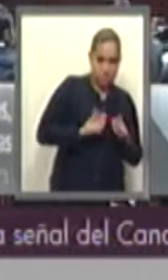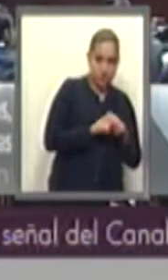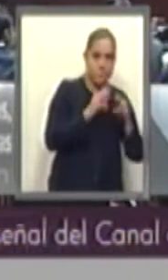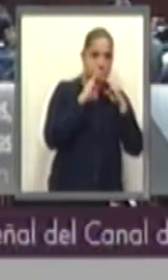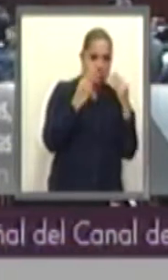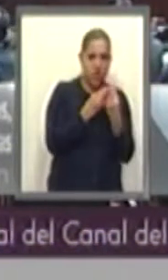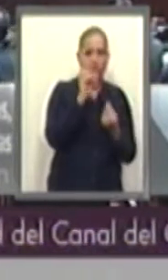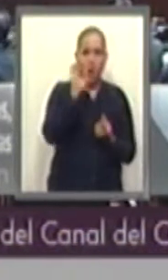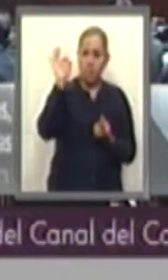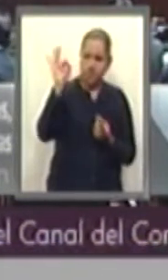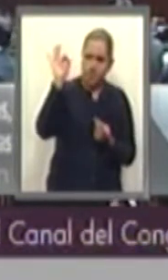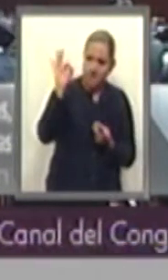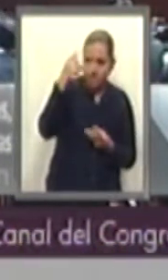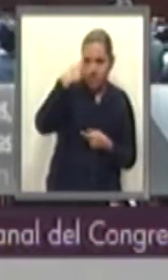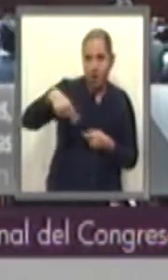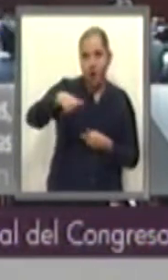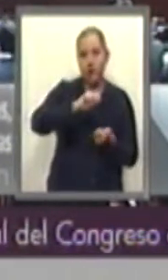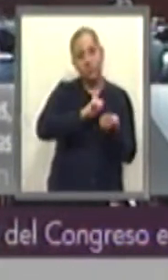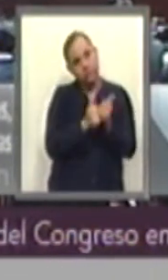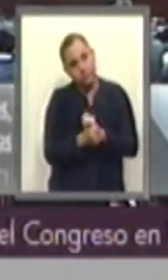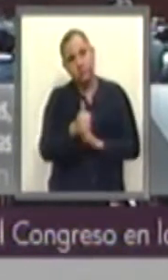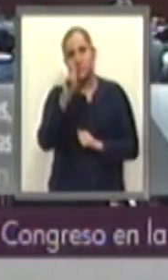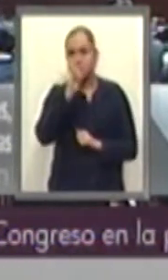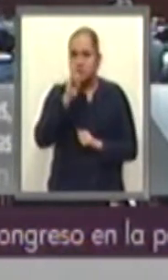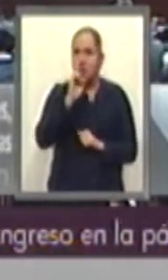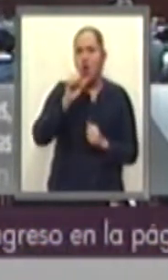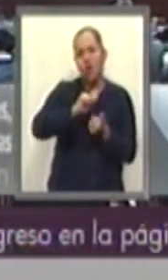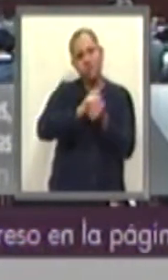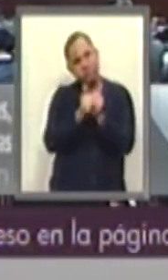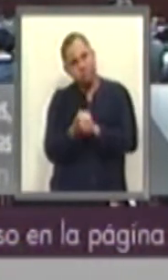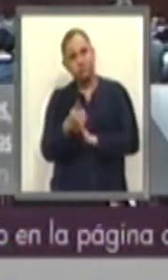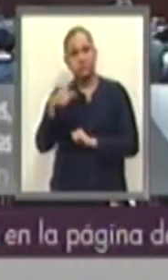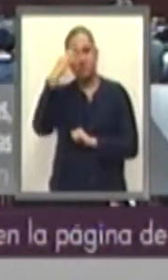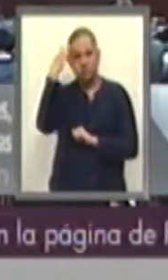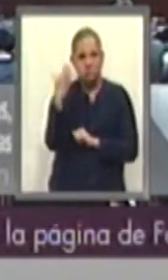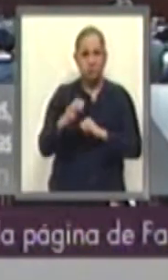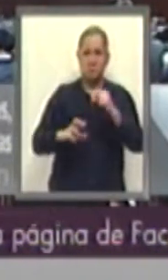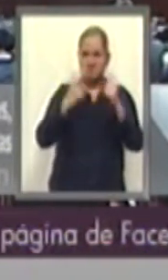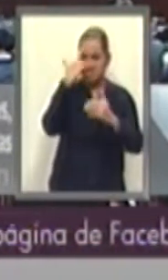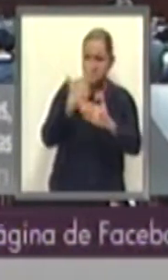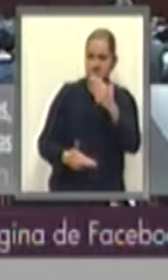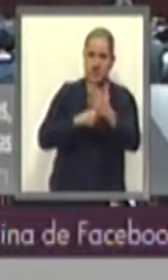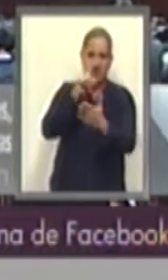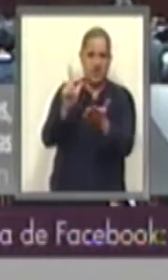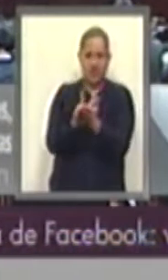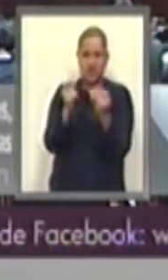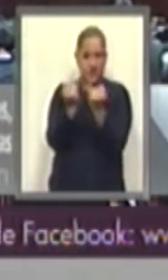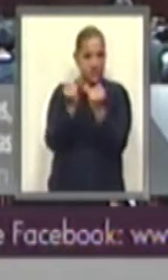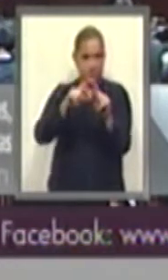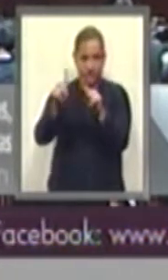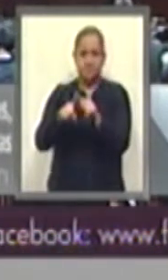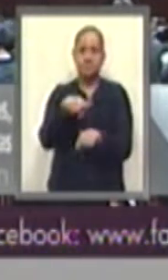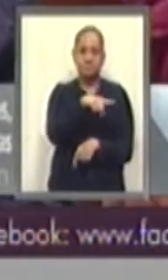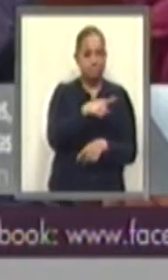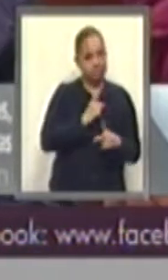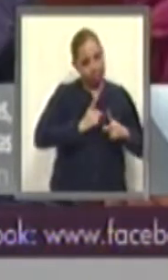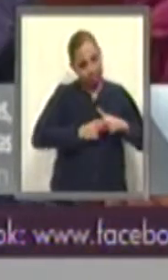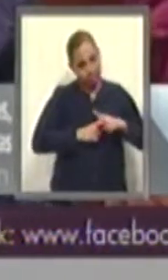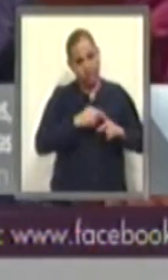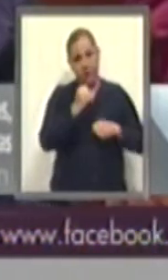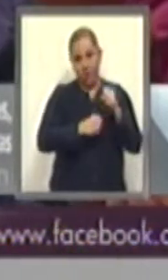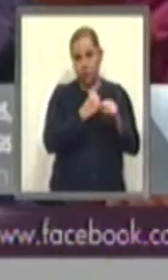de las drogas y la delincuencia. De acuerdo con investigaciones periodísticas de 2006 al 2015, la